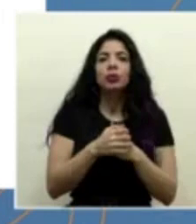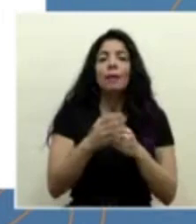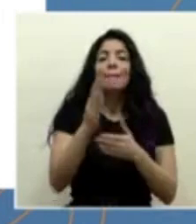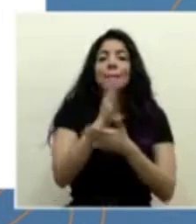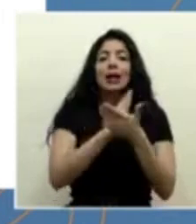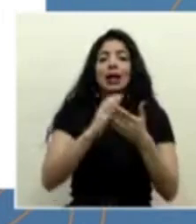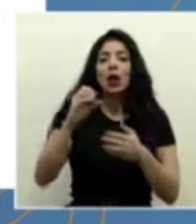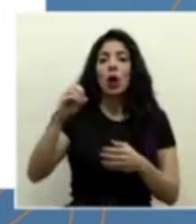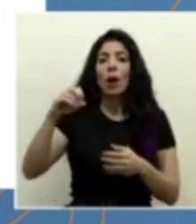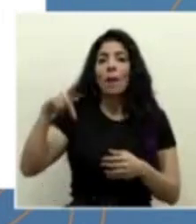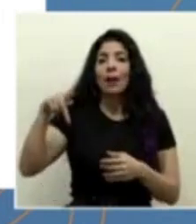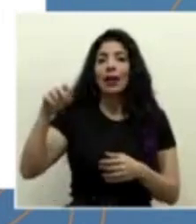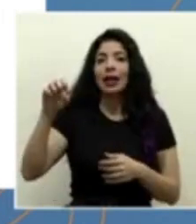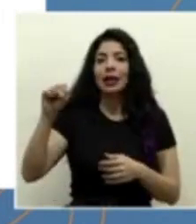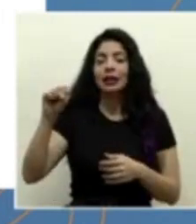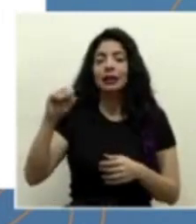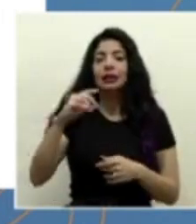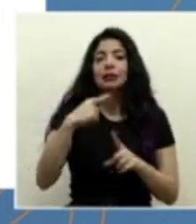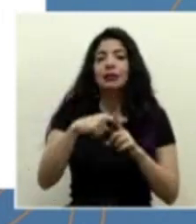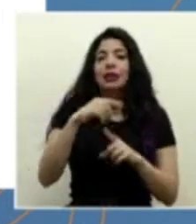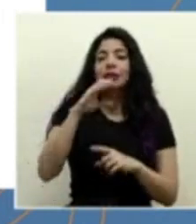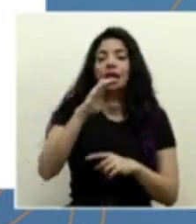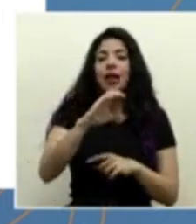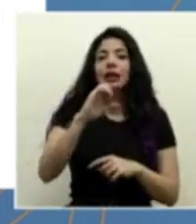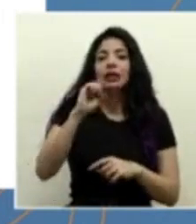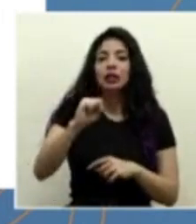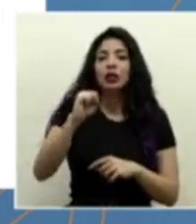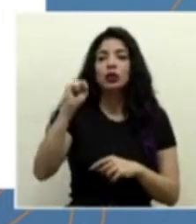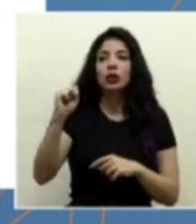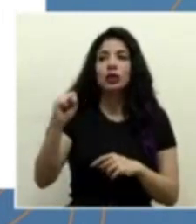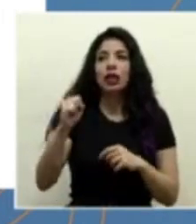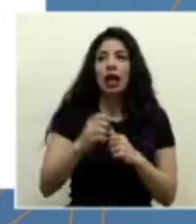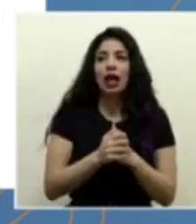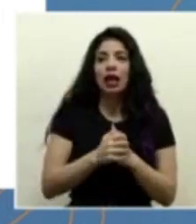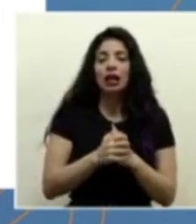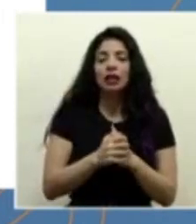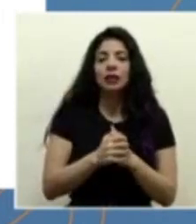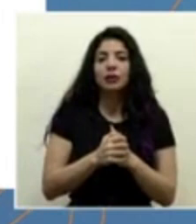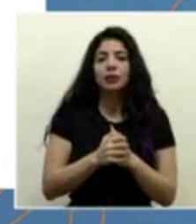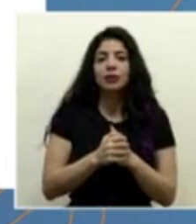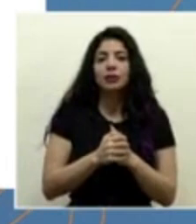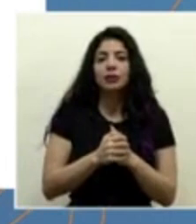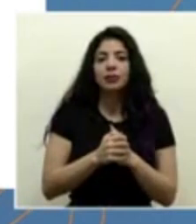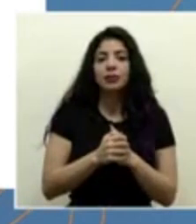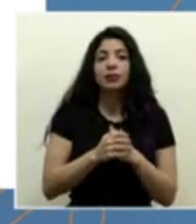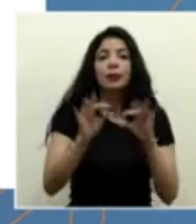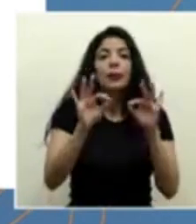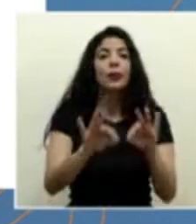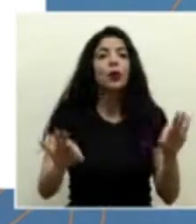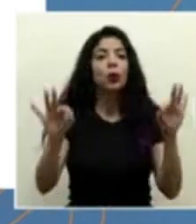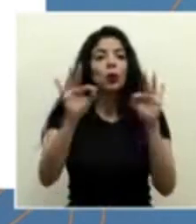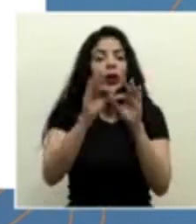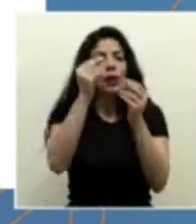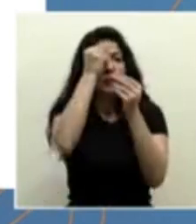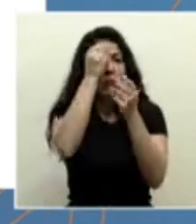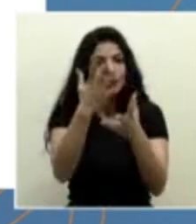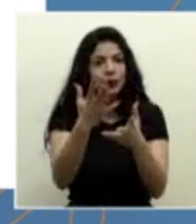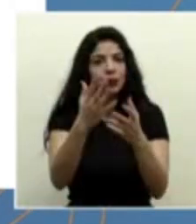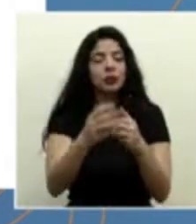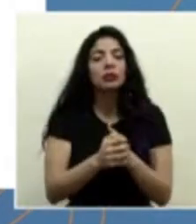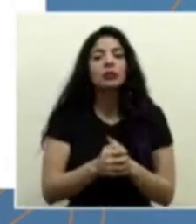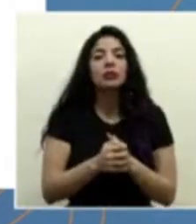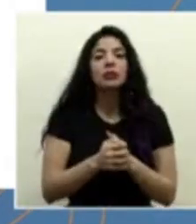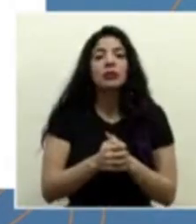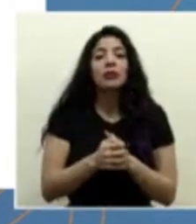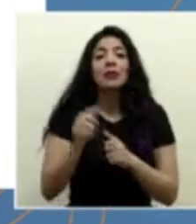OPS como de la Caja Costarricense de Seguro Social. Es importante indicar la siguiente, que